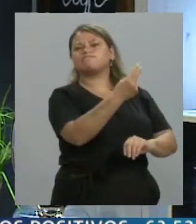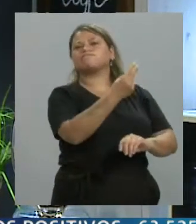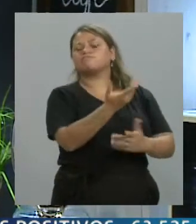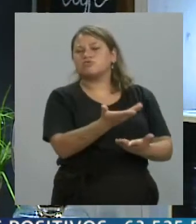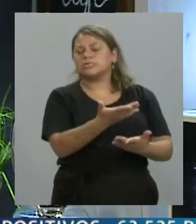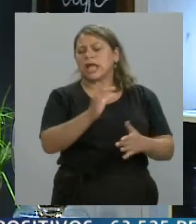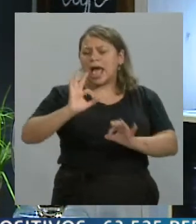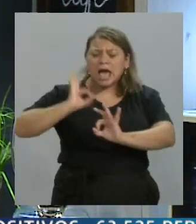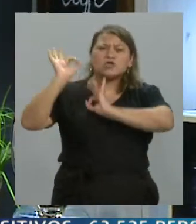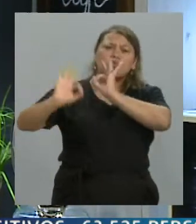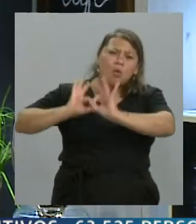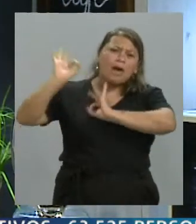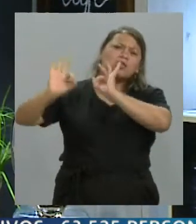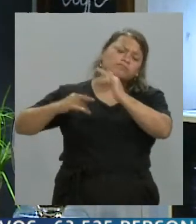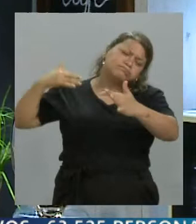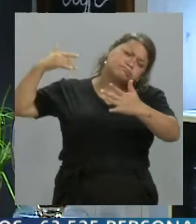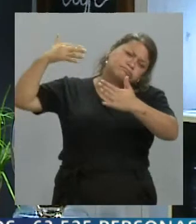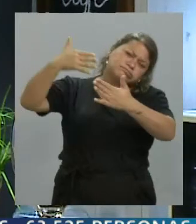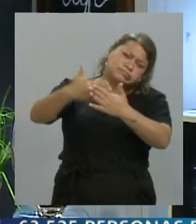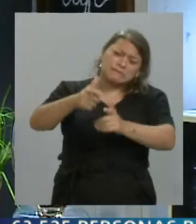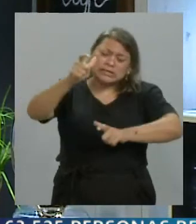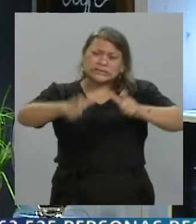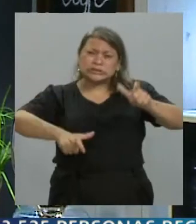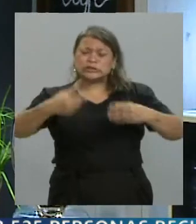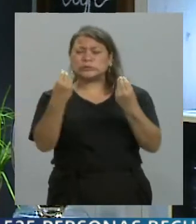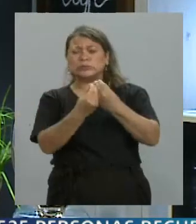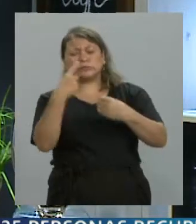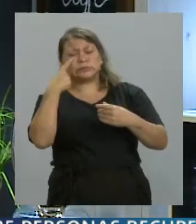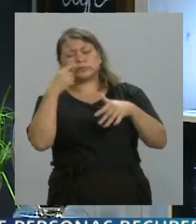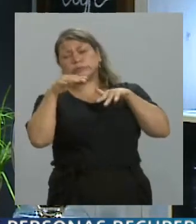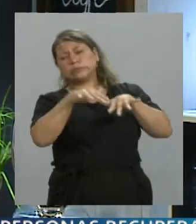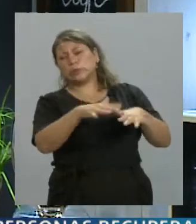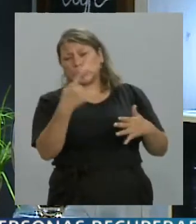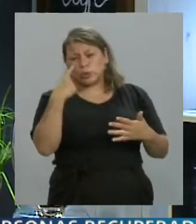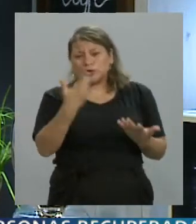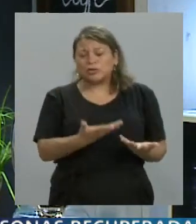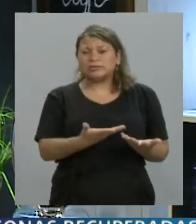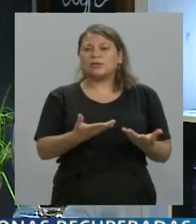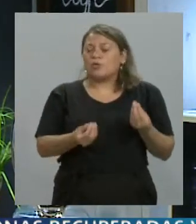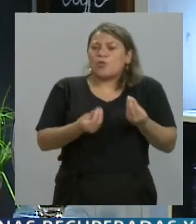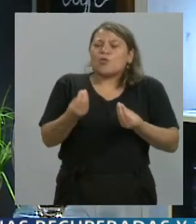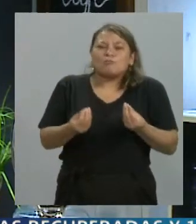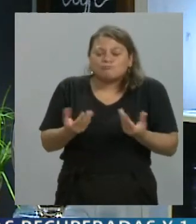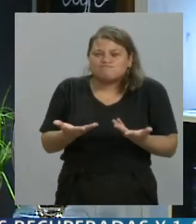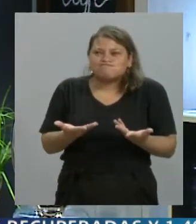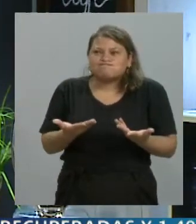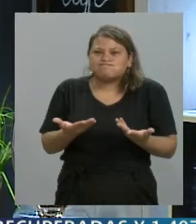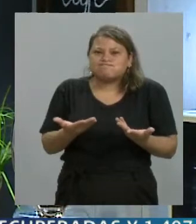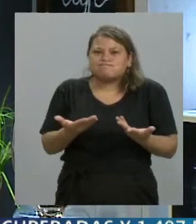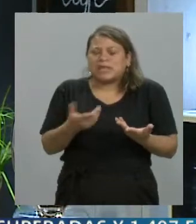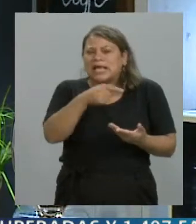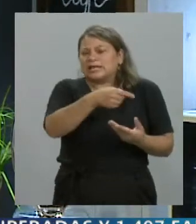muchísimos años, que lo conoce mucha gente en los medios de comunicación. Digo, ¿cómo es